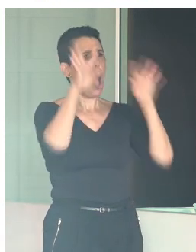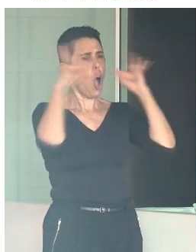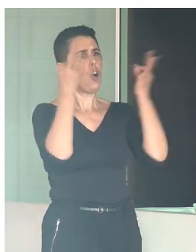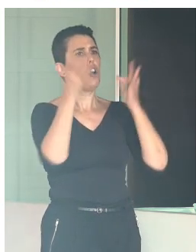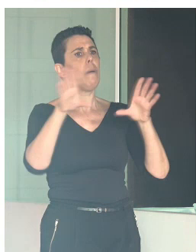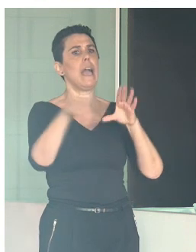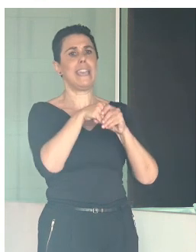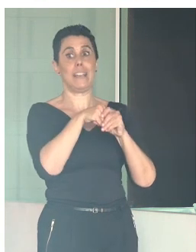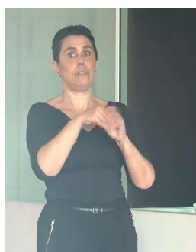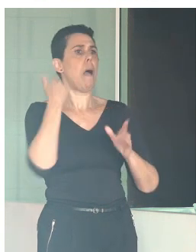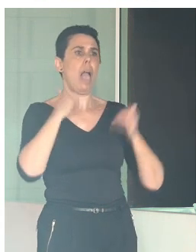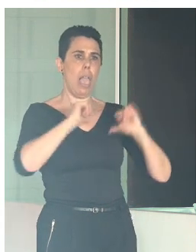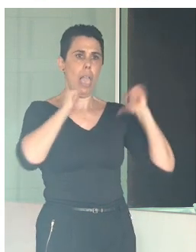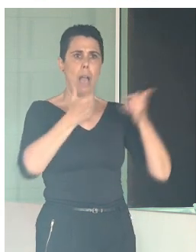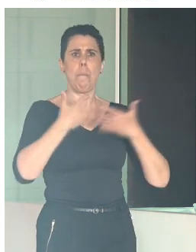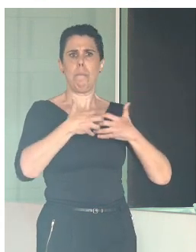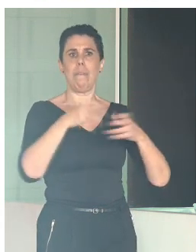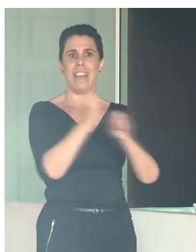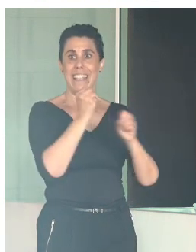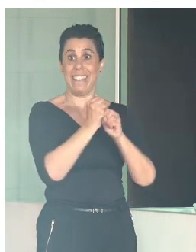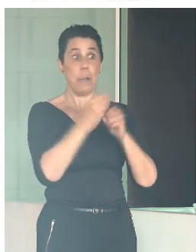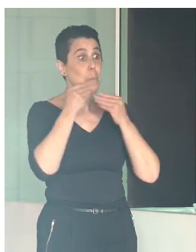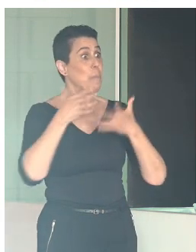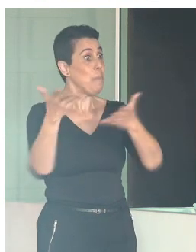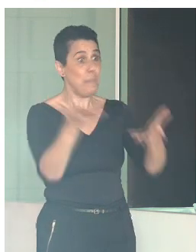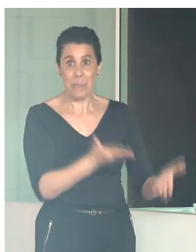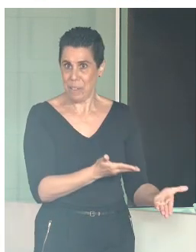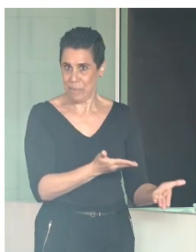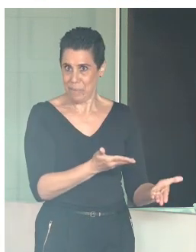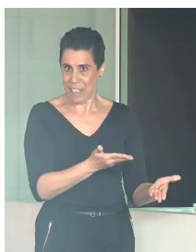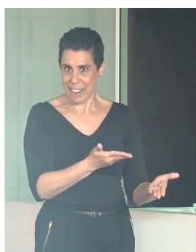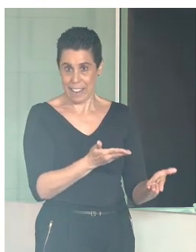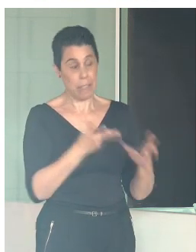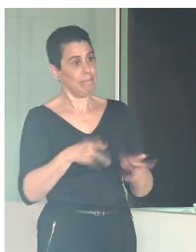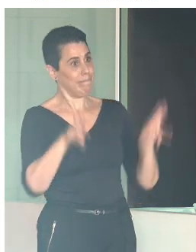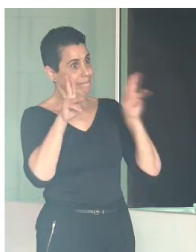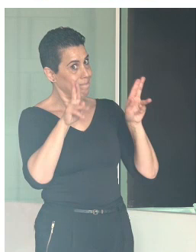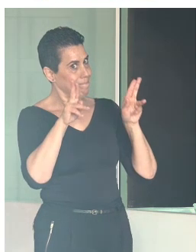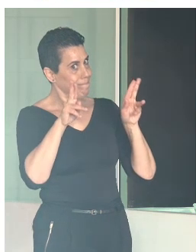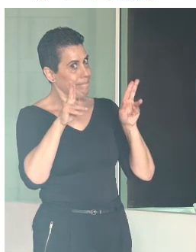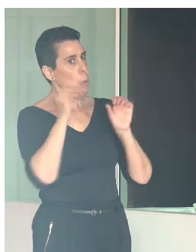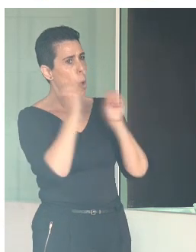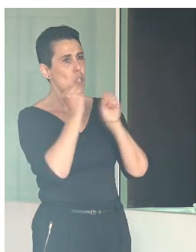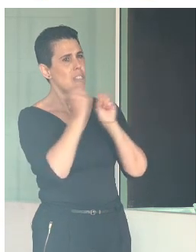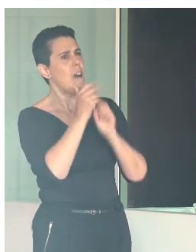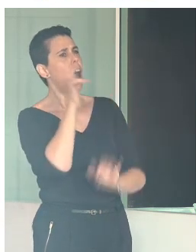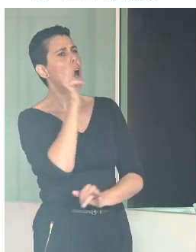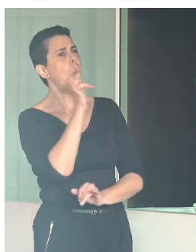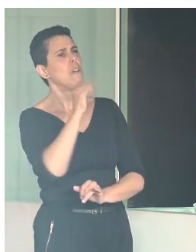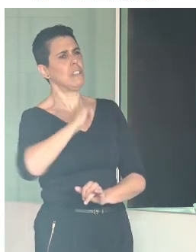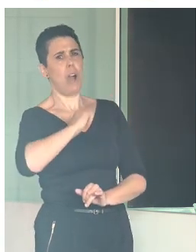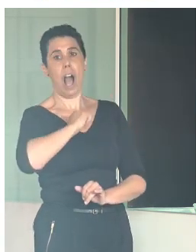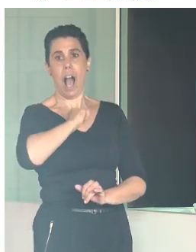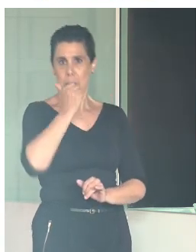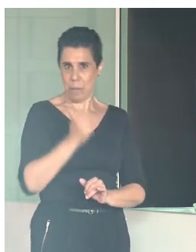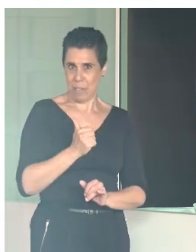Yo les doy la bienvenida a todos ustedes a Córdoba. Les deseo una jornada de trabajo lo más provechosa posible. También les deseo y